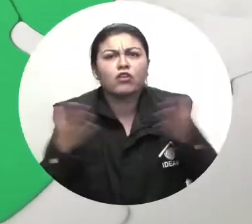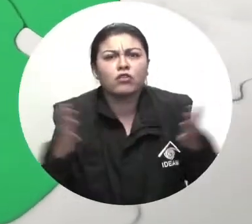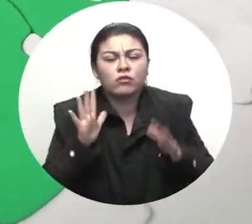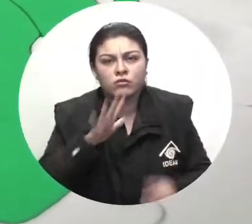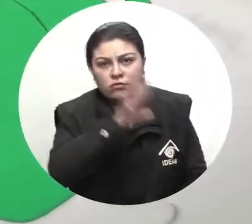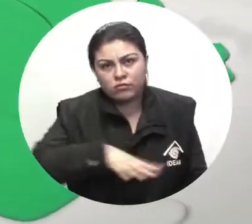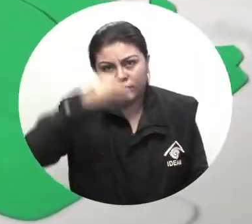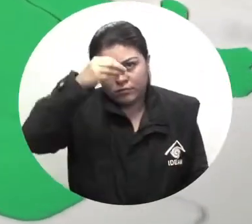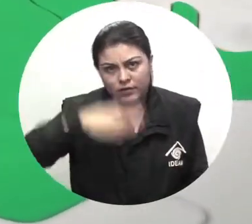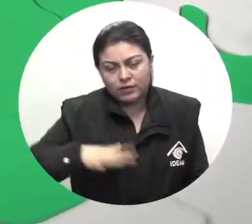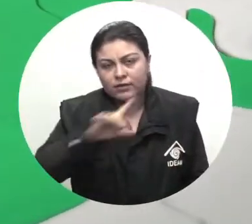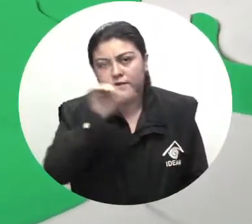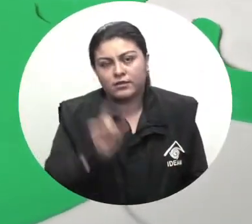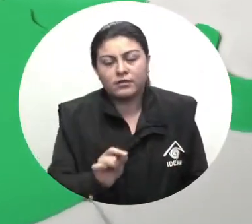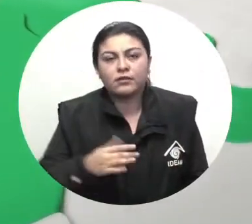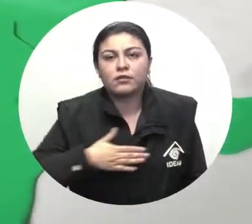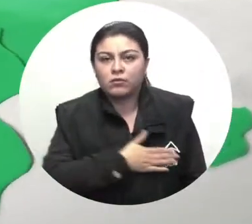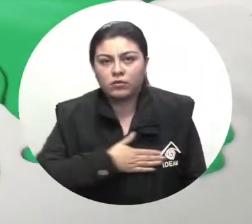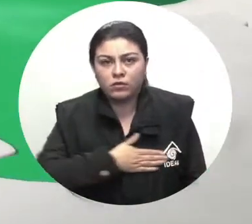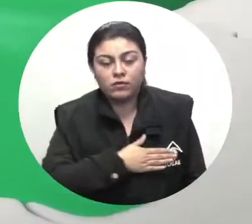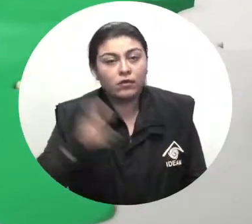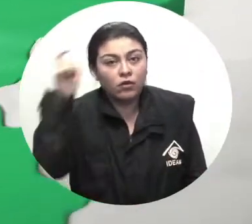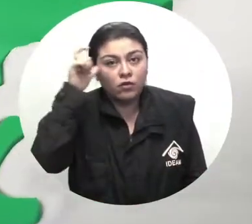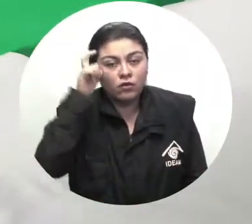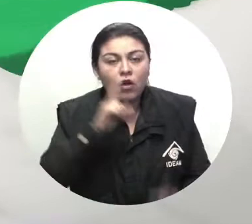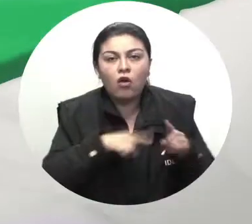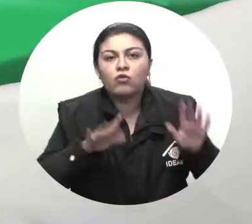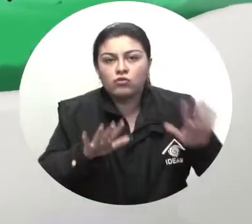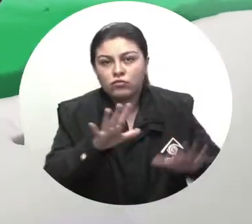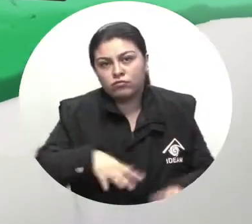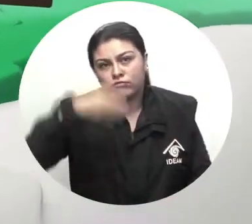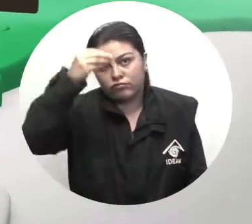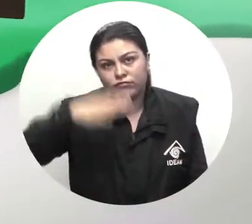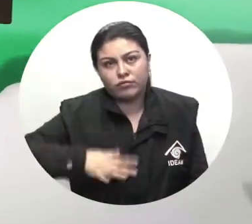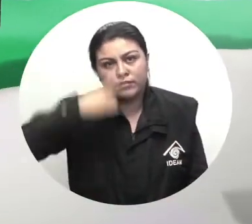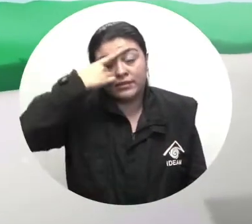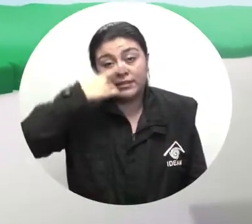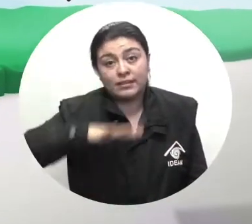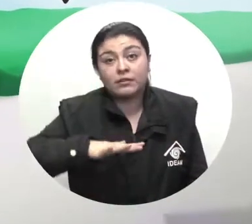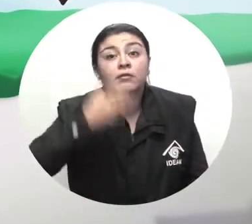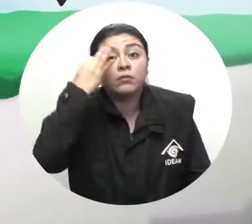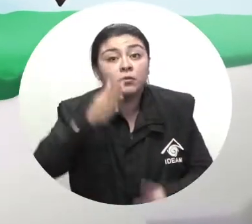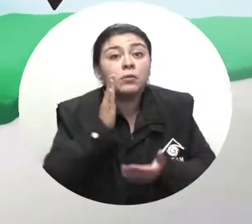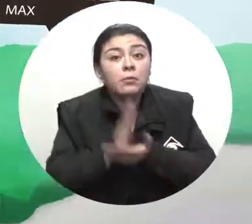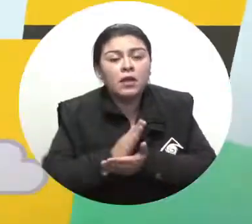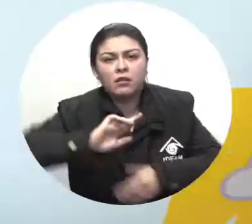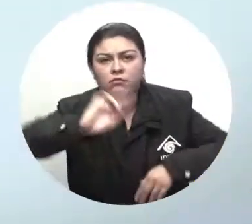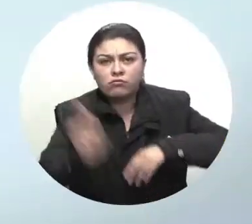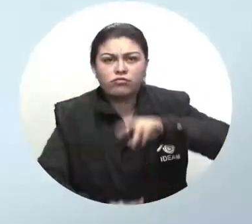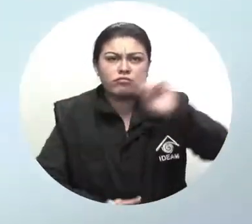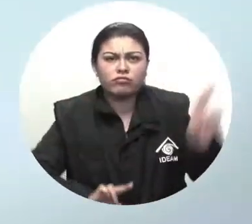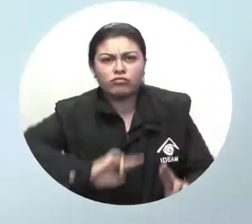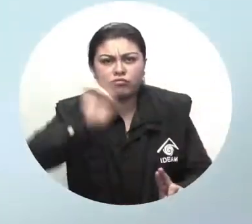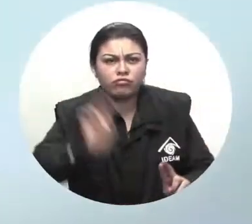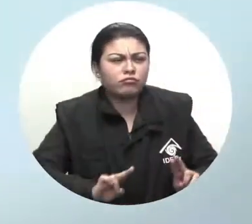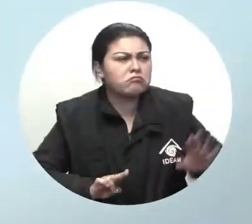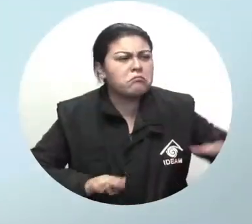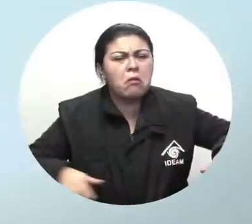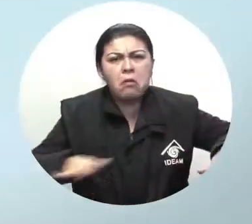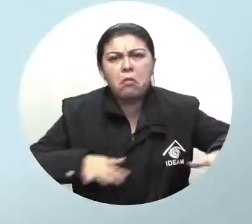Magdalena, Cesar, Bolívar, Córdoba y en la Sierra Nevada de Santa Marta. No se descartan descargas eléctricas dispersas.